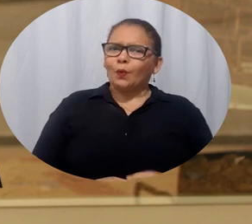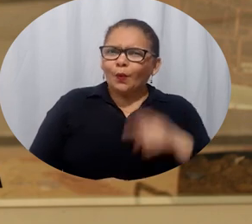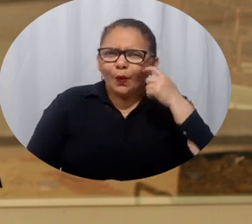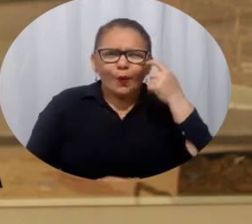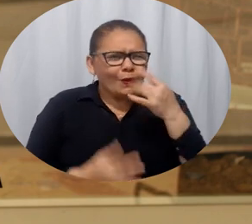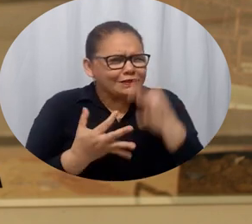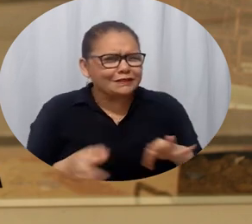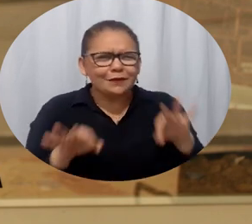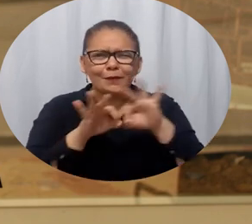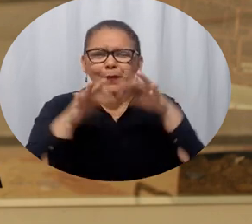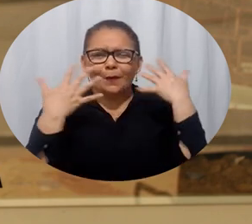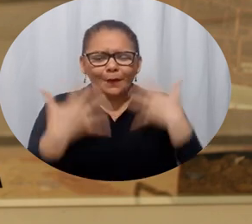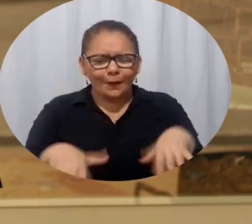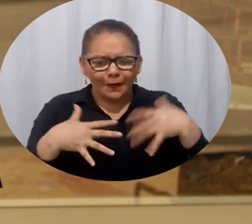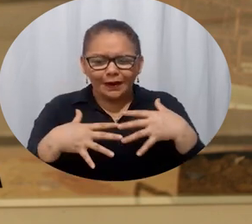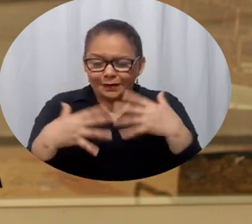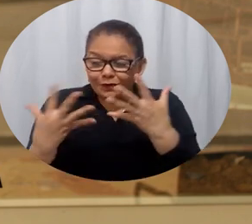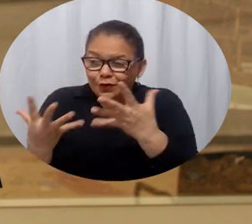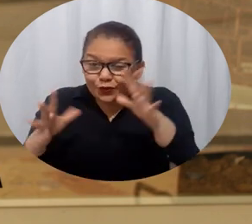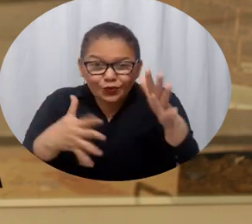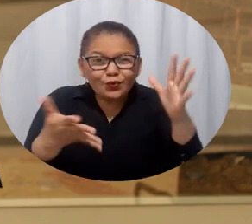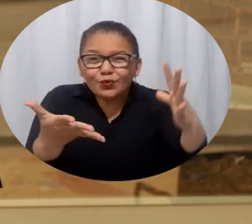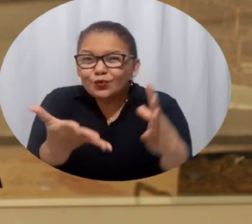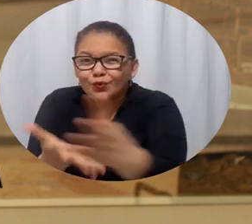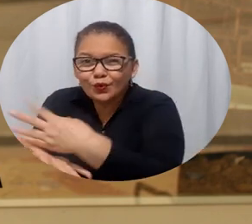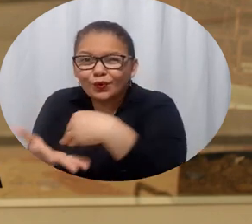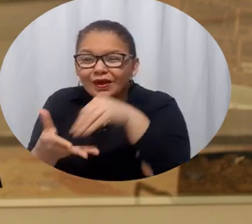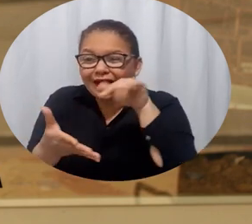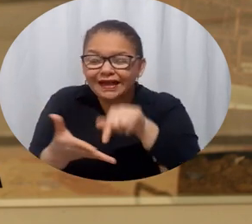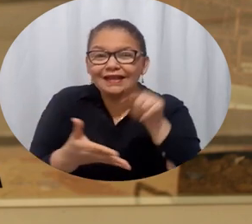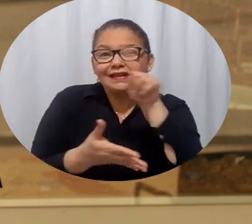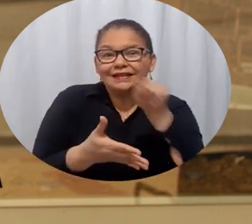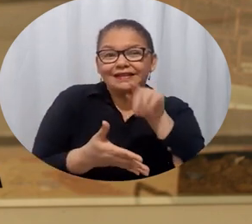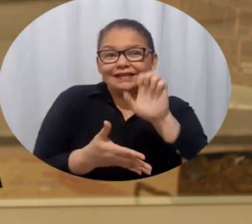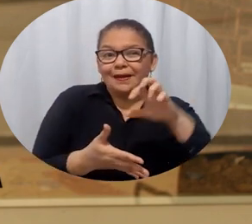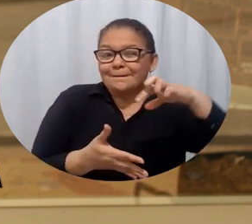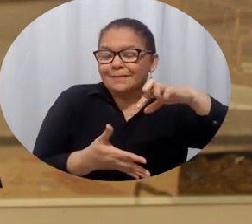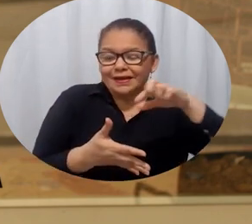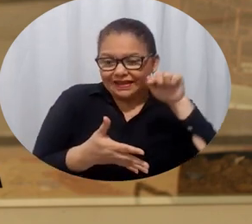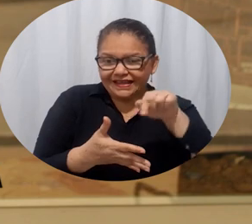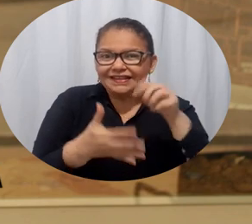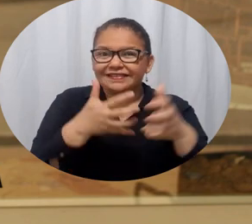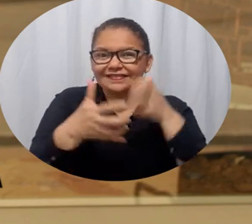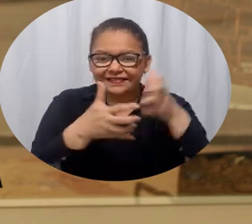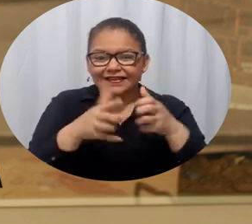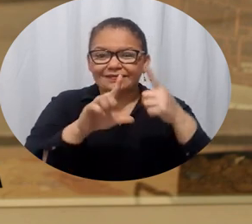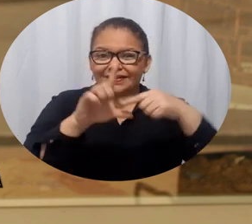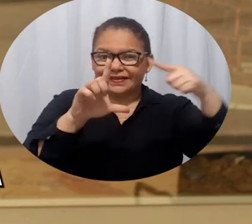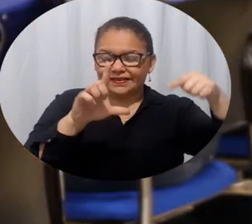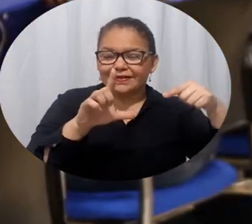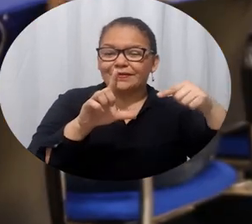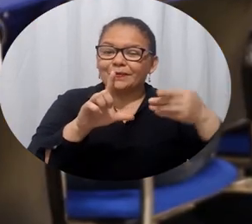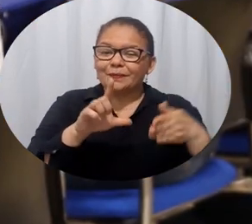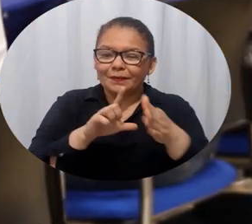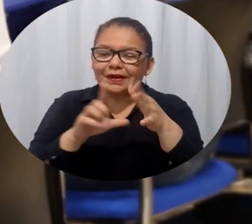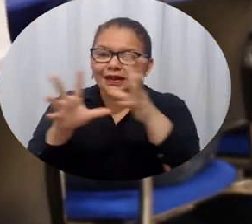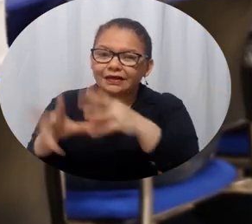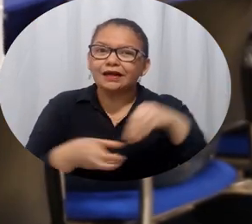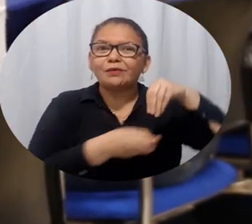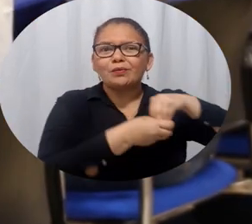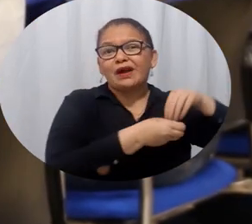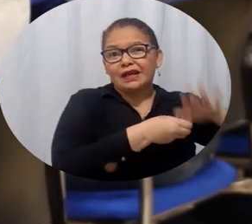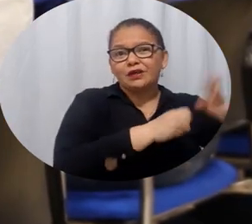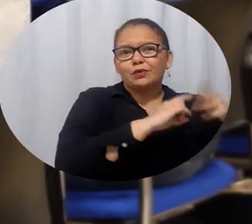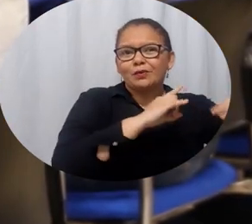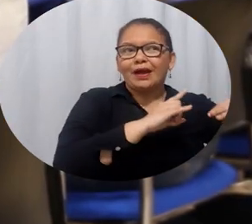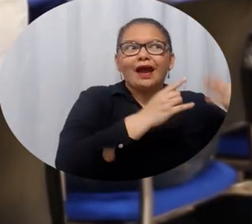llevamos a nuestro sistema en Bogotá, todo el CPEC. Antes estaba alojado aquí en la Universidad de Magdalena, ahora lo tenemos en Bogotá y estamos haciendo